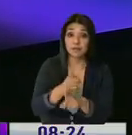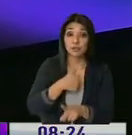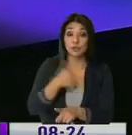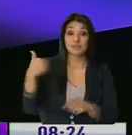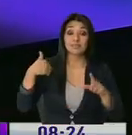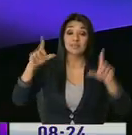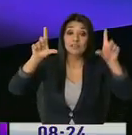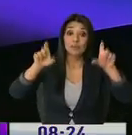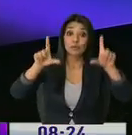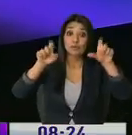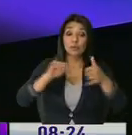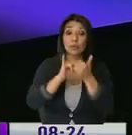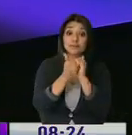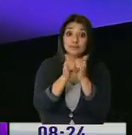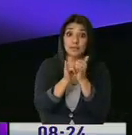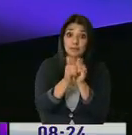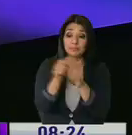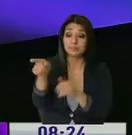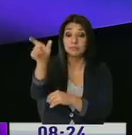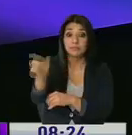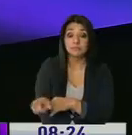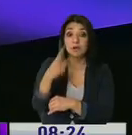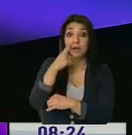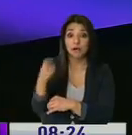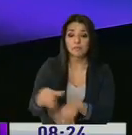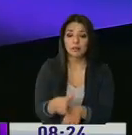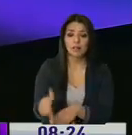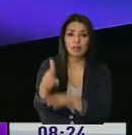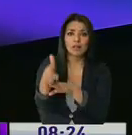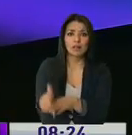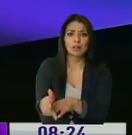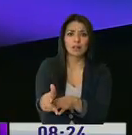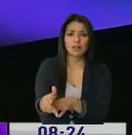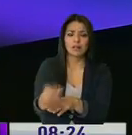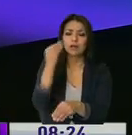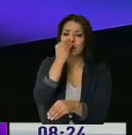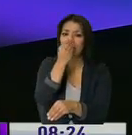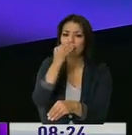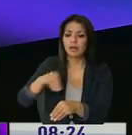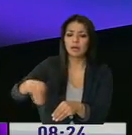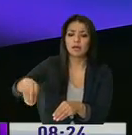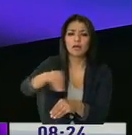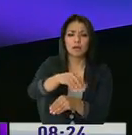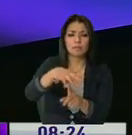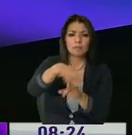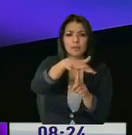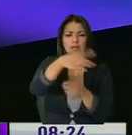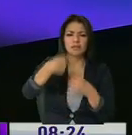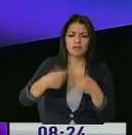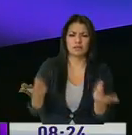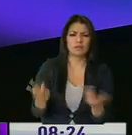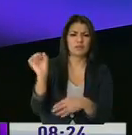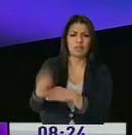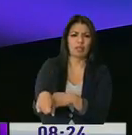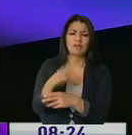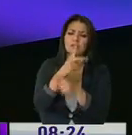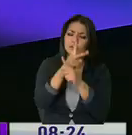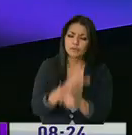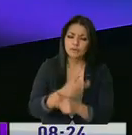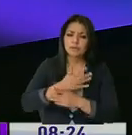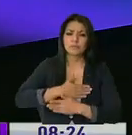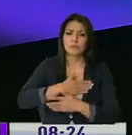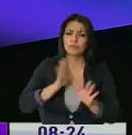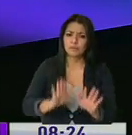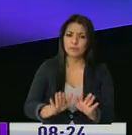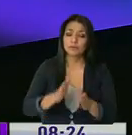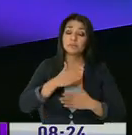por ahí en los WhatsApp donde un señor se parqueó donde le dio la gana en las jardineras de uno de los parques de nuestra ciudad. En fin, cuidemos. Es